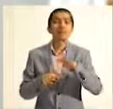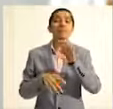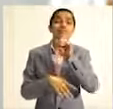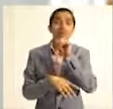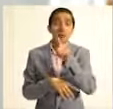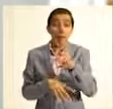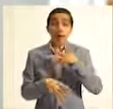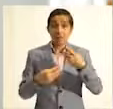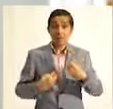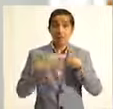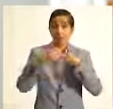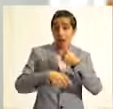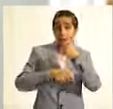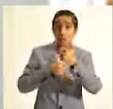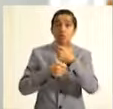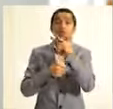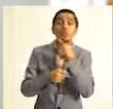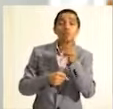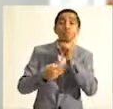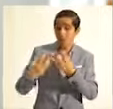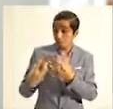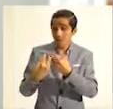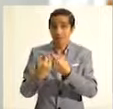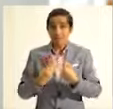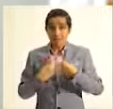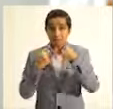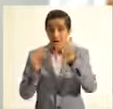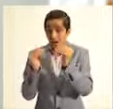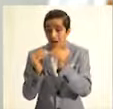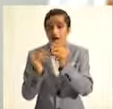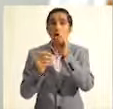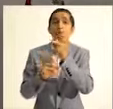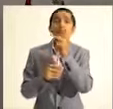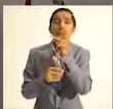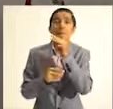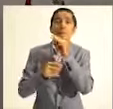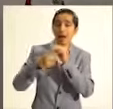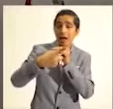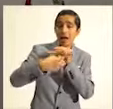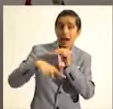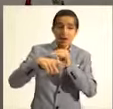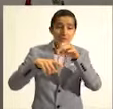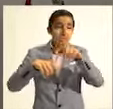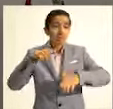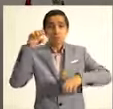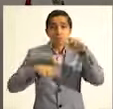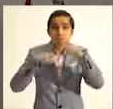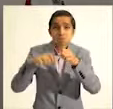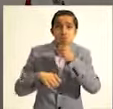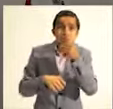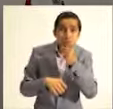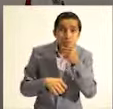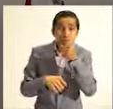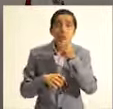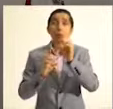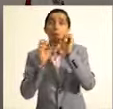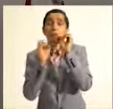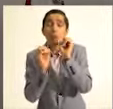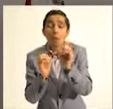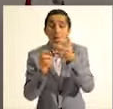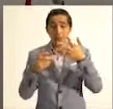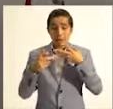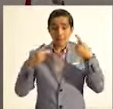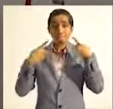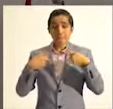si viven contigo tus abuelitos, tu abuelita, tu abuelito, o tus papás son mayores de edad,